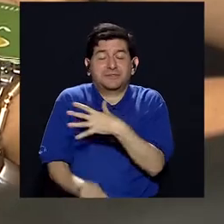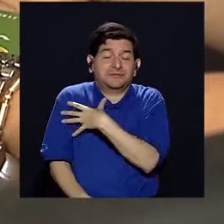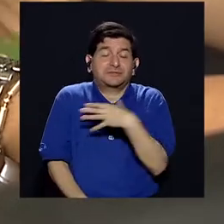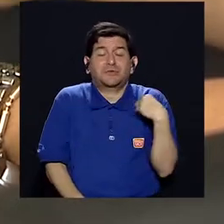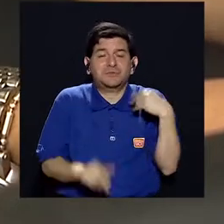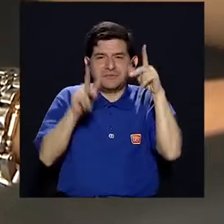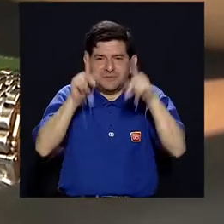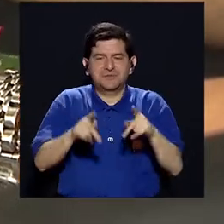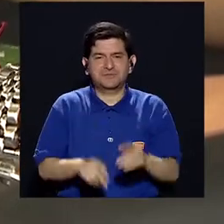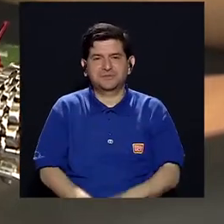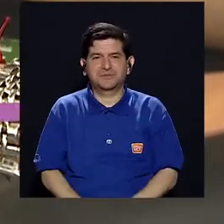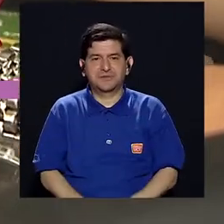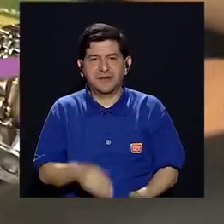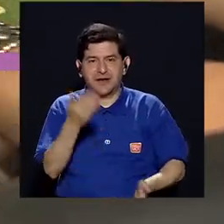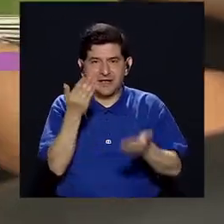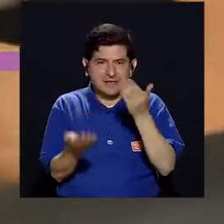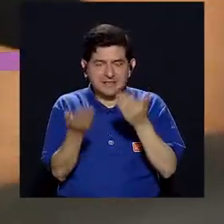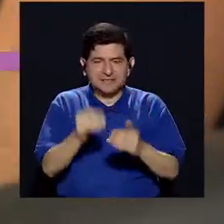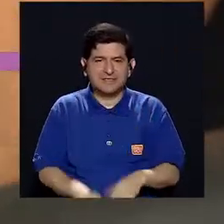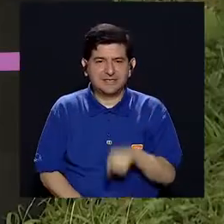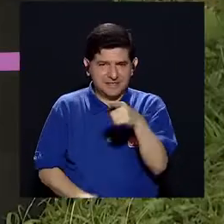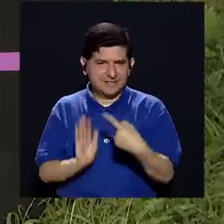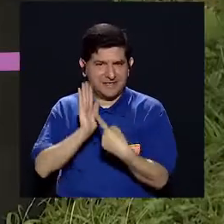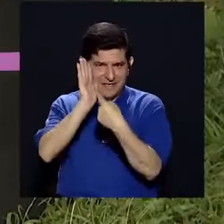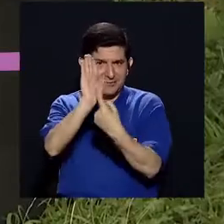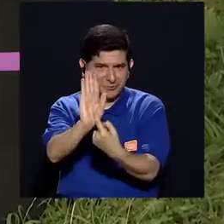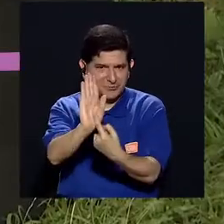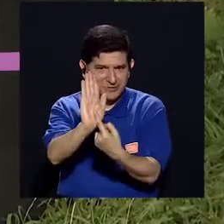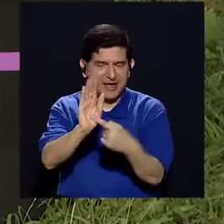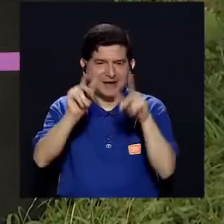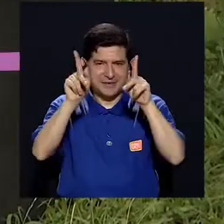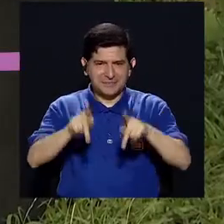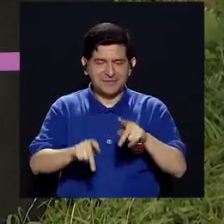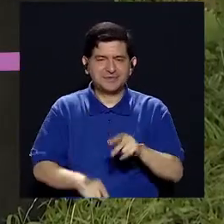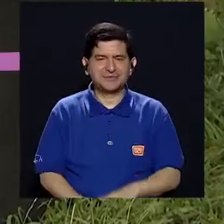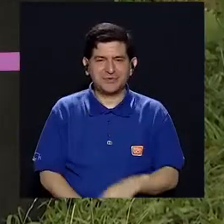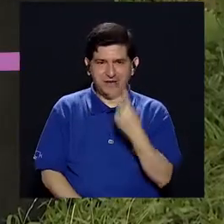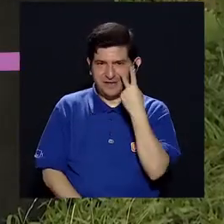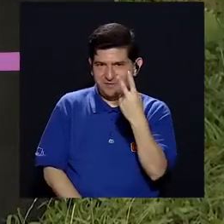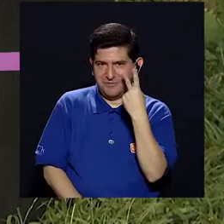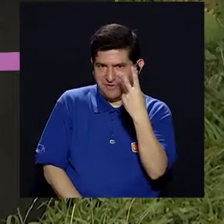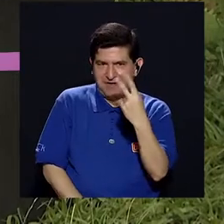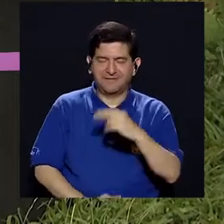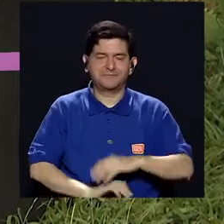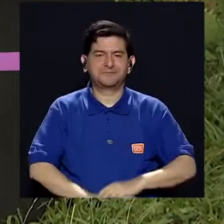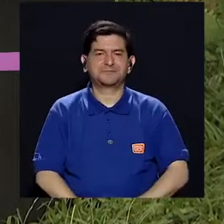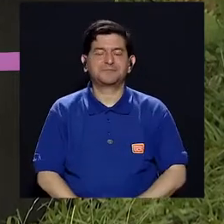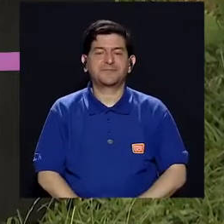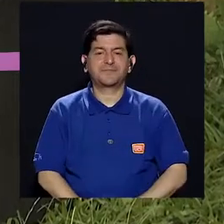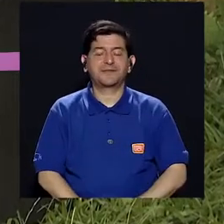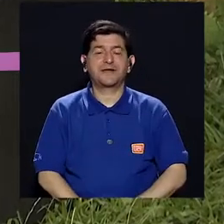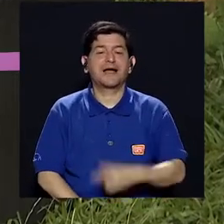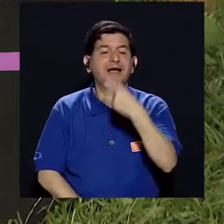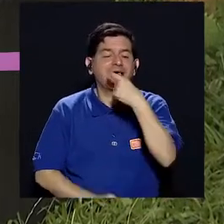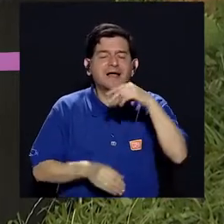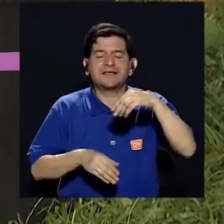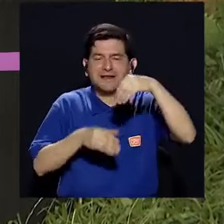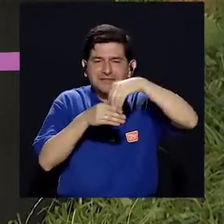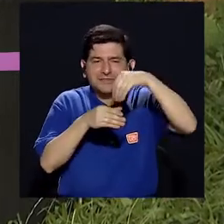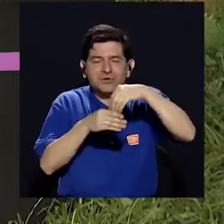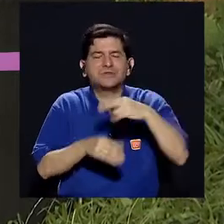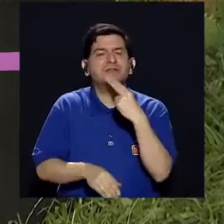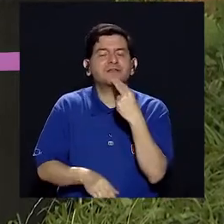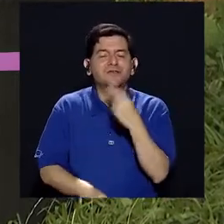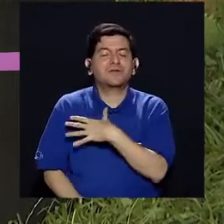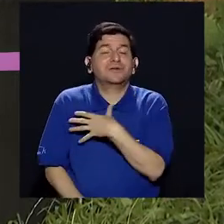general son de las más gustadas. Tal vez si lo levantamos así, para que lo puedan enfocar. Ok. Si las galletas rellenas